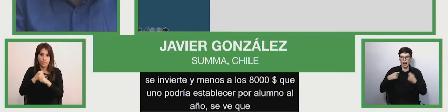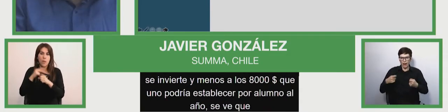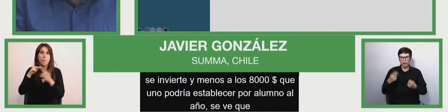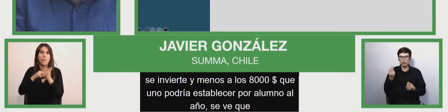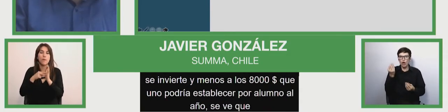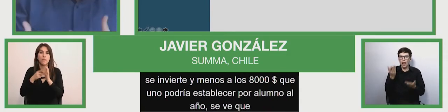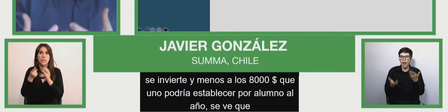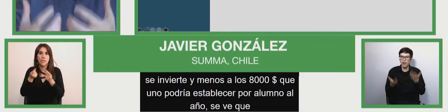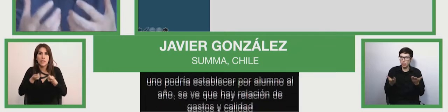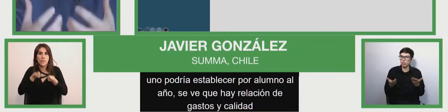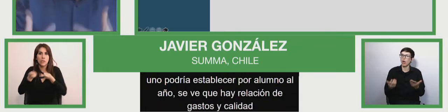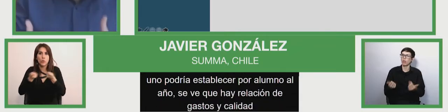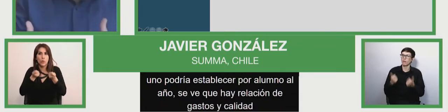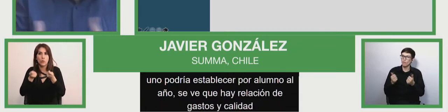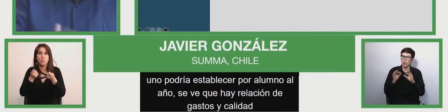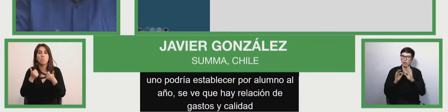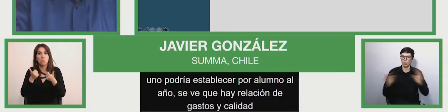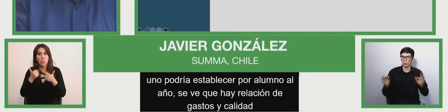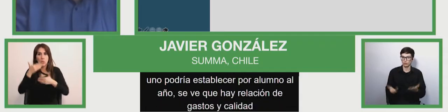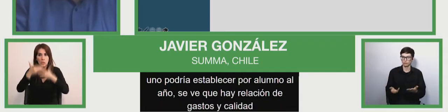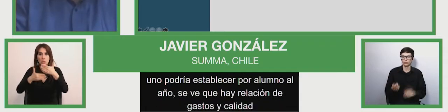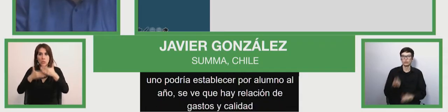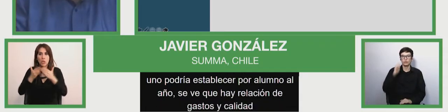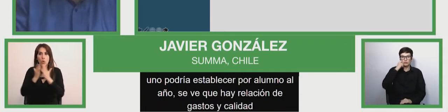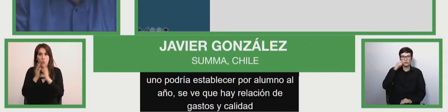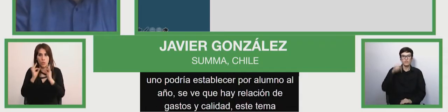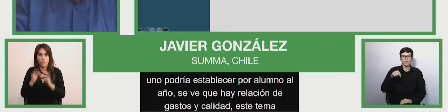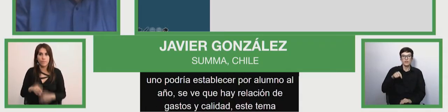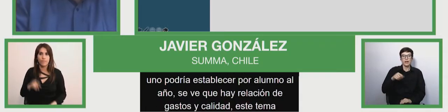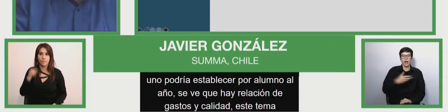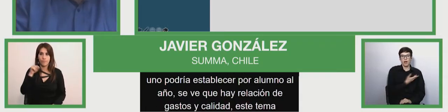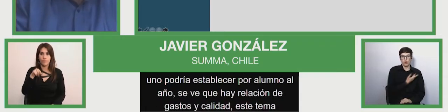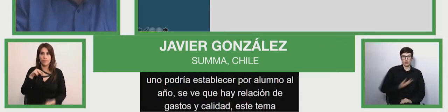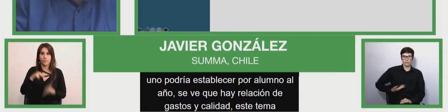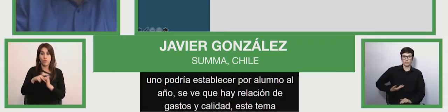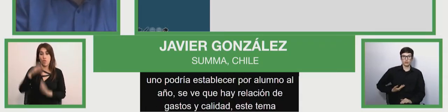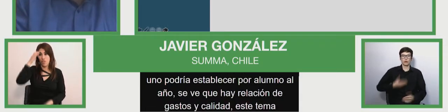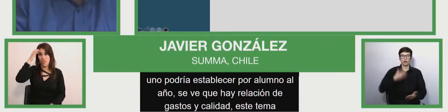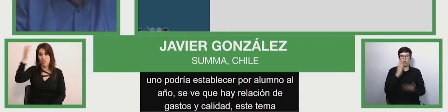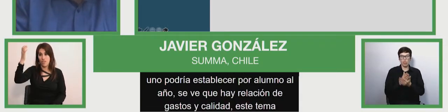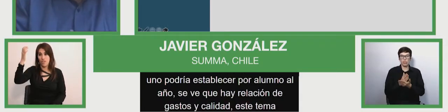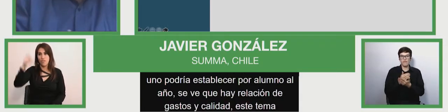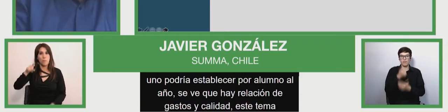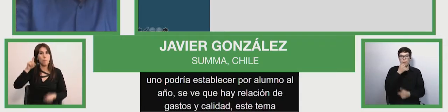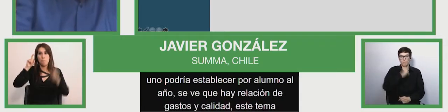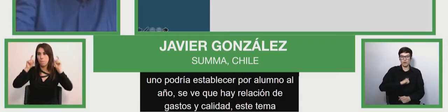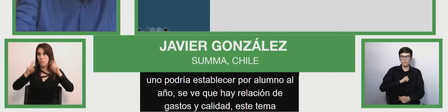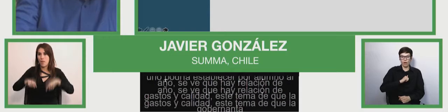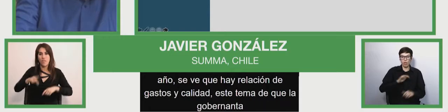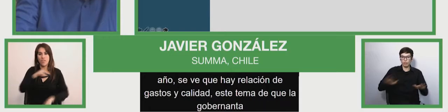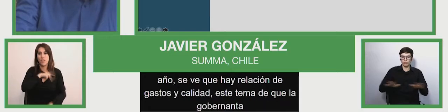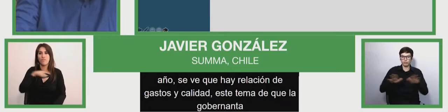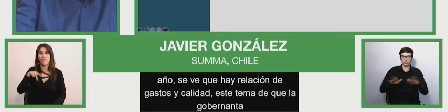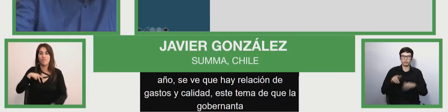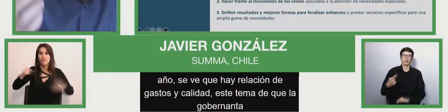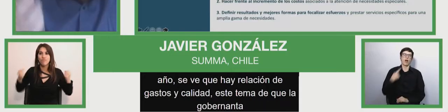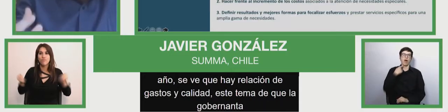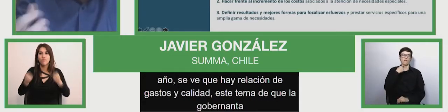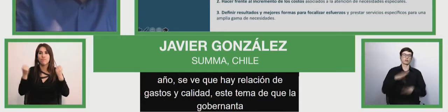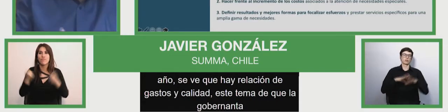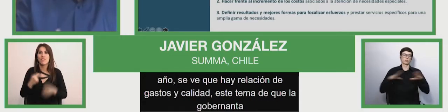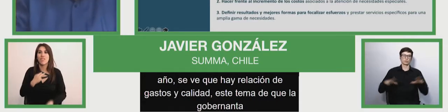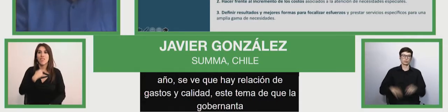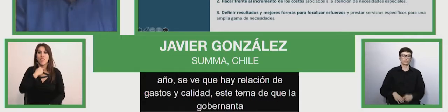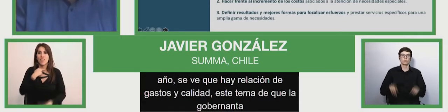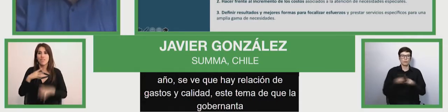Este tema de que, digamos, de que la gobernanza se haga a nivel de los privados afecta gravemente. Pero aquí voy